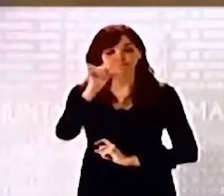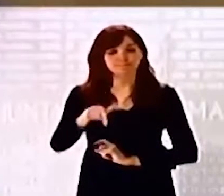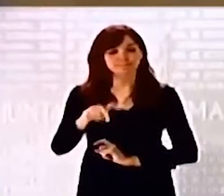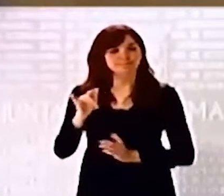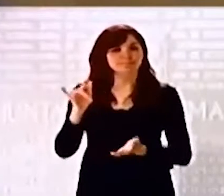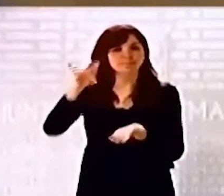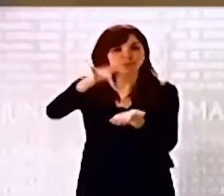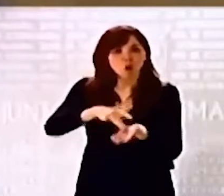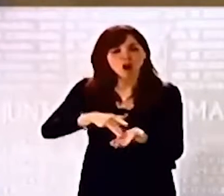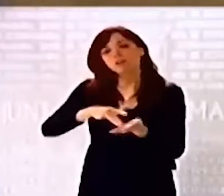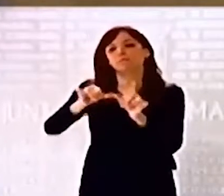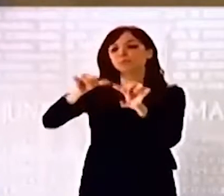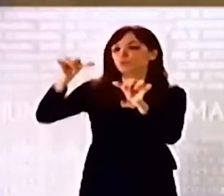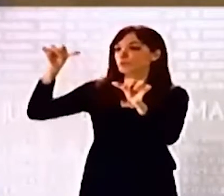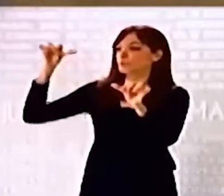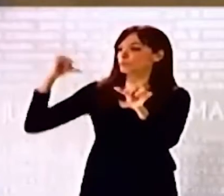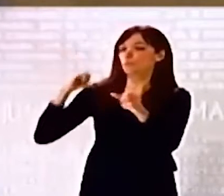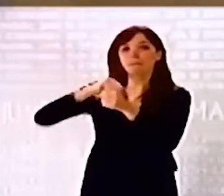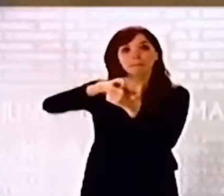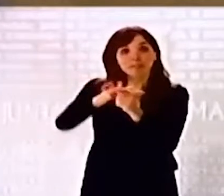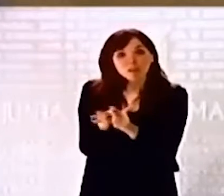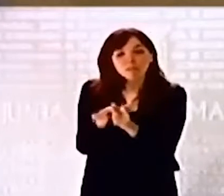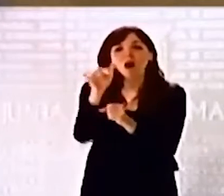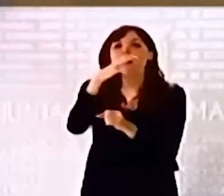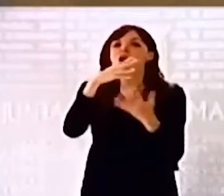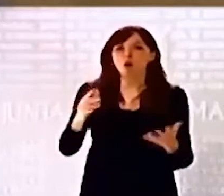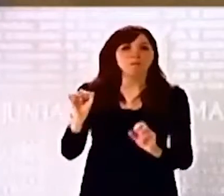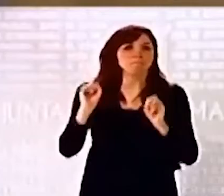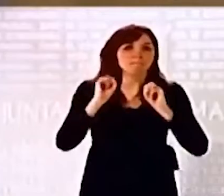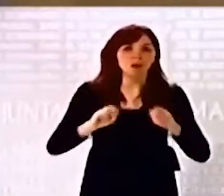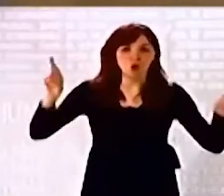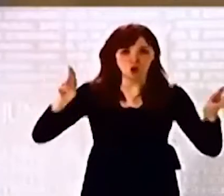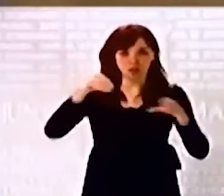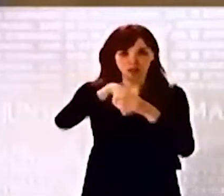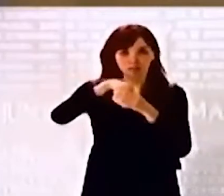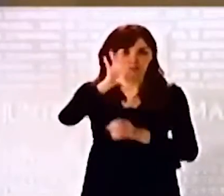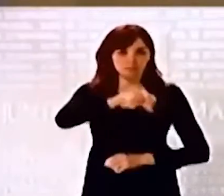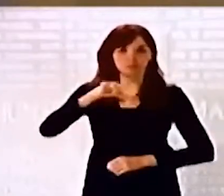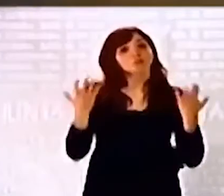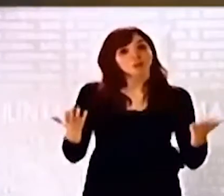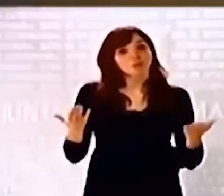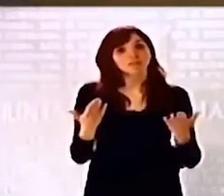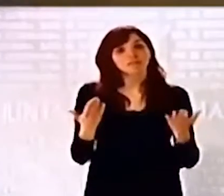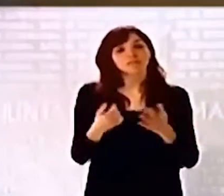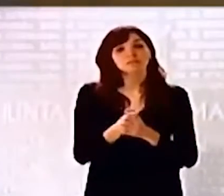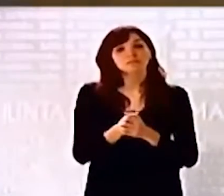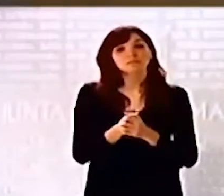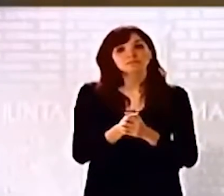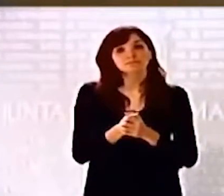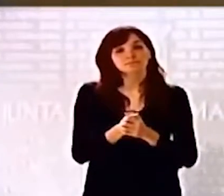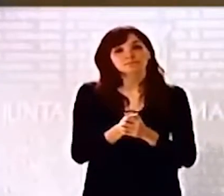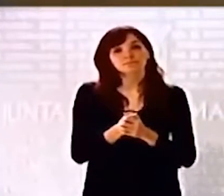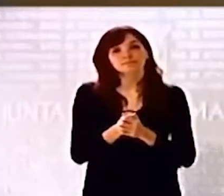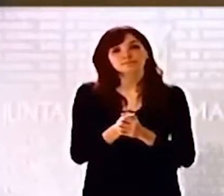momentos más complicados de la pandemia en la comunidad autónoma de Extremadura. Les tengo que